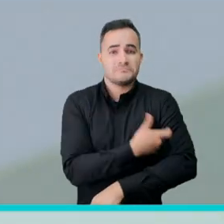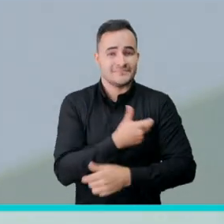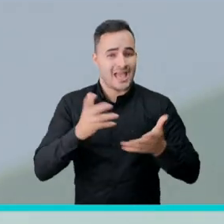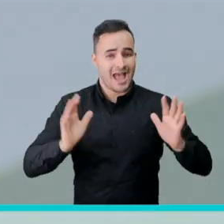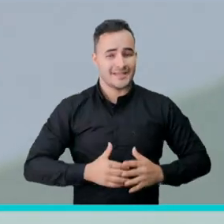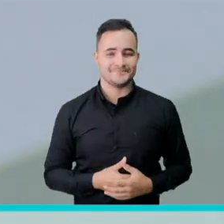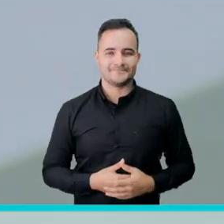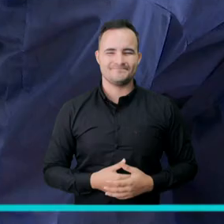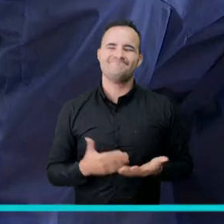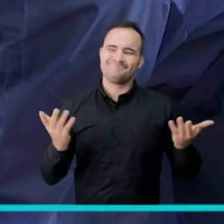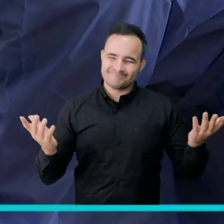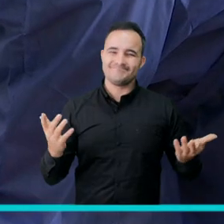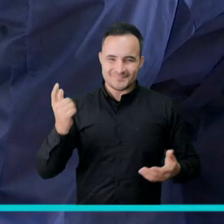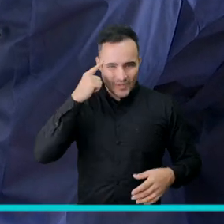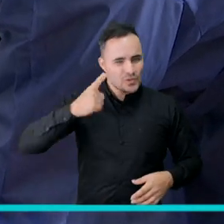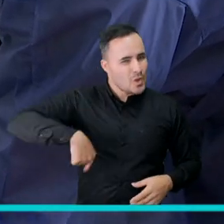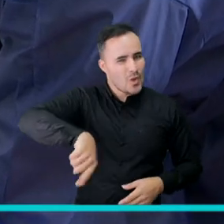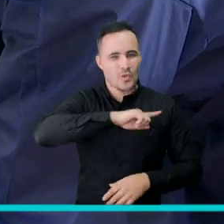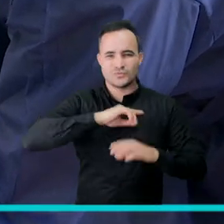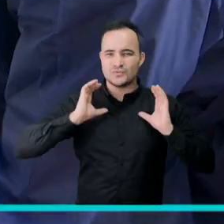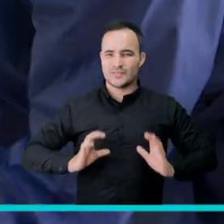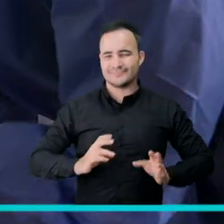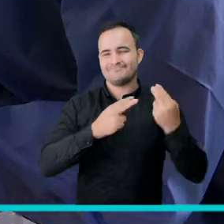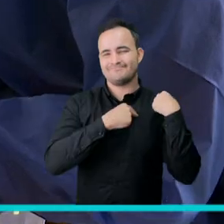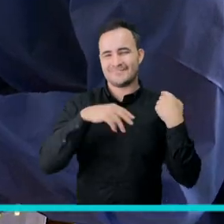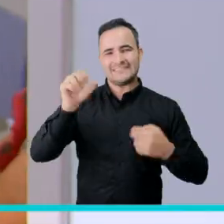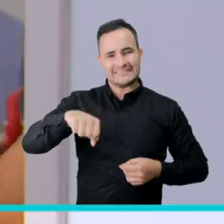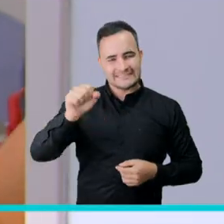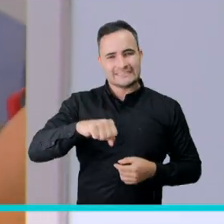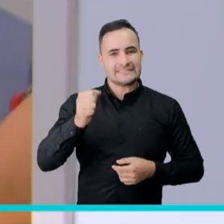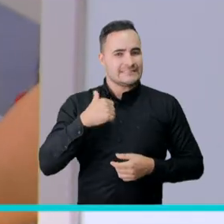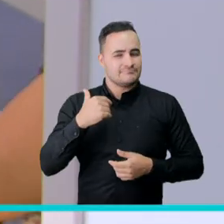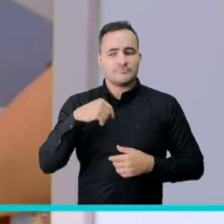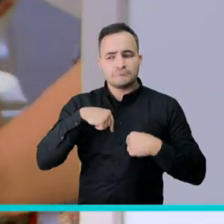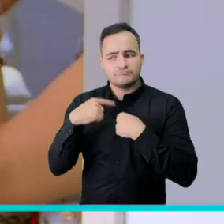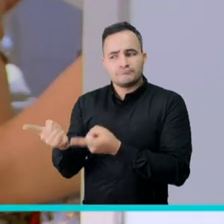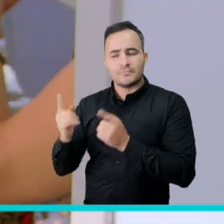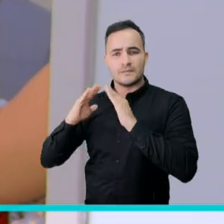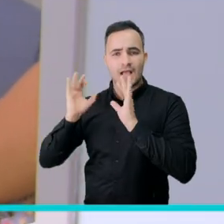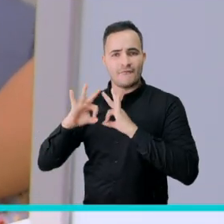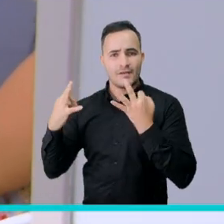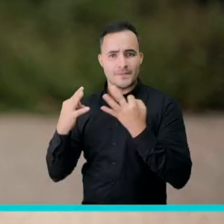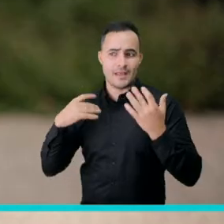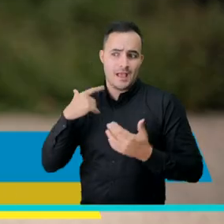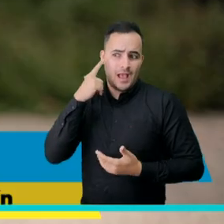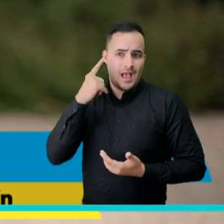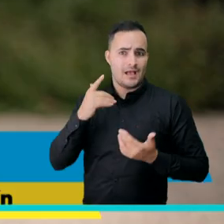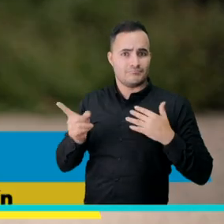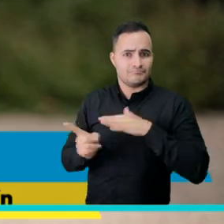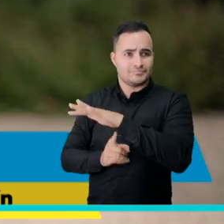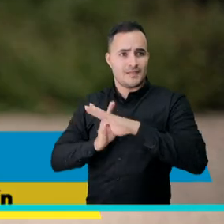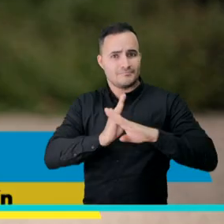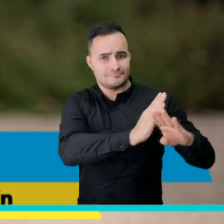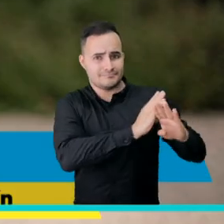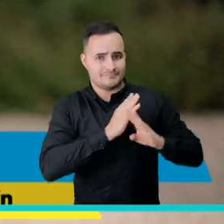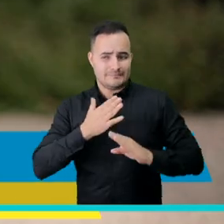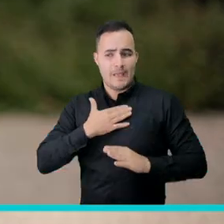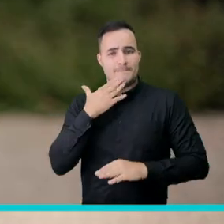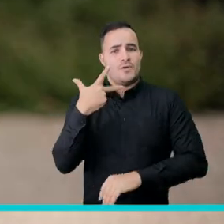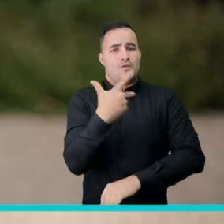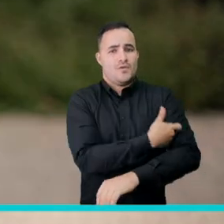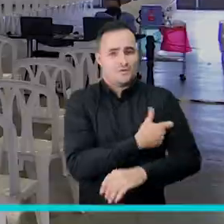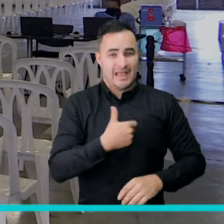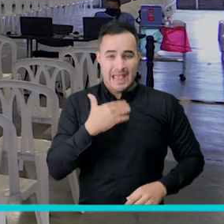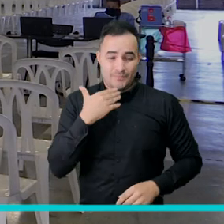Nosotros como comunidad tenemos una responsabilidad social con todos nuestros familiares. Cuando yo dejo de aplicarme la vacuna,